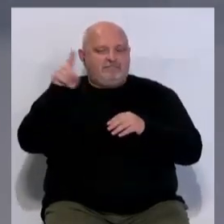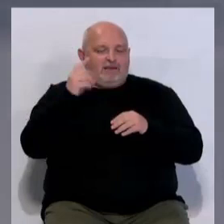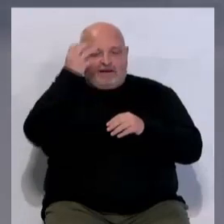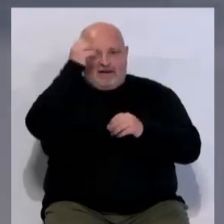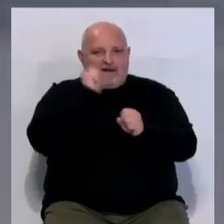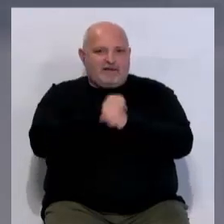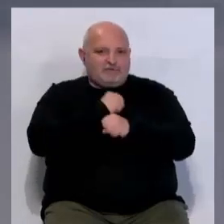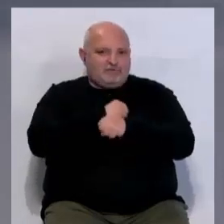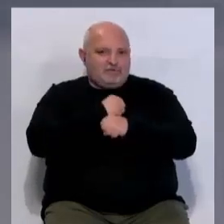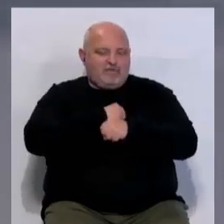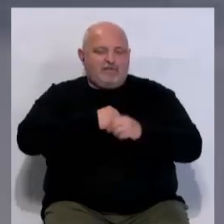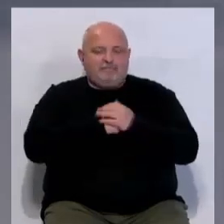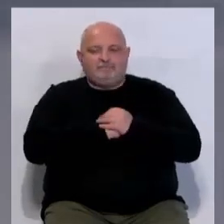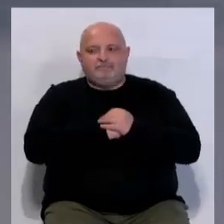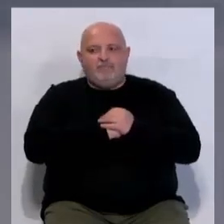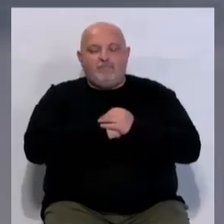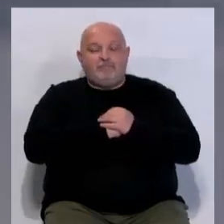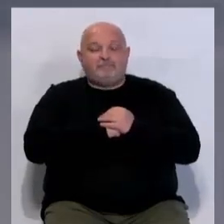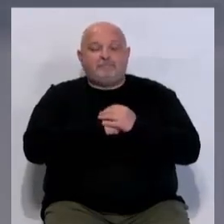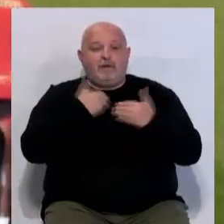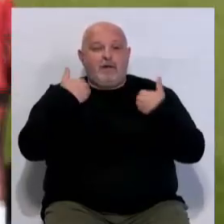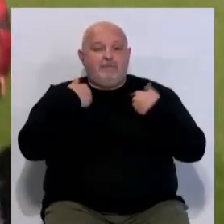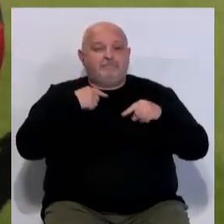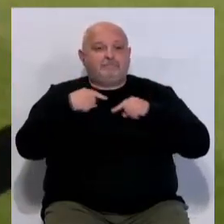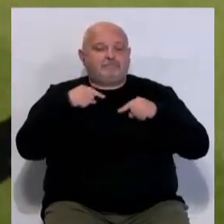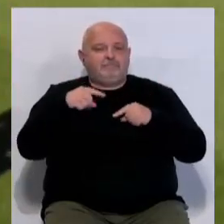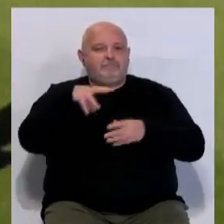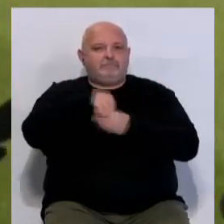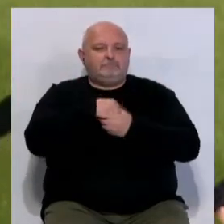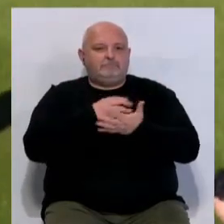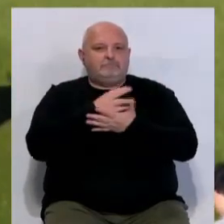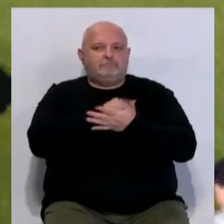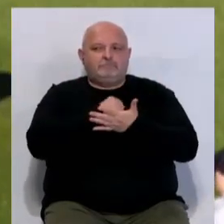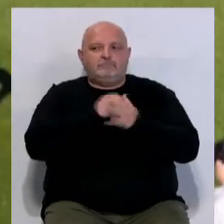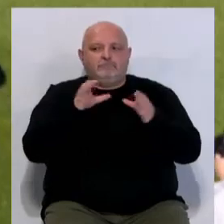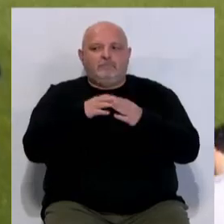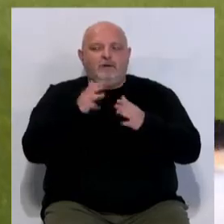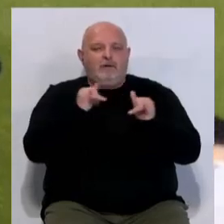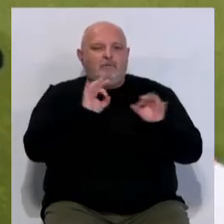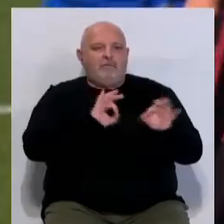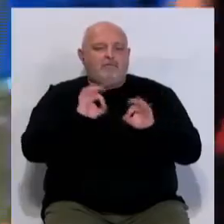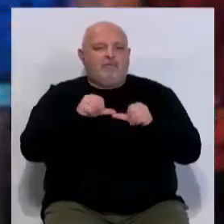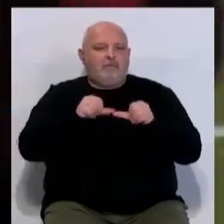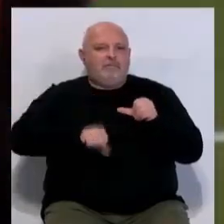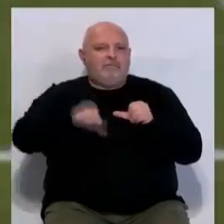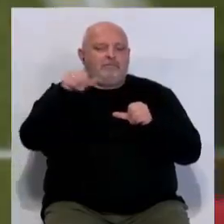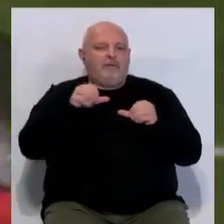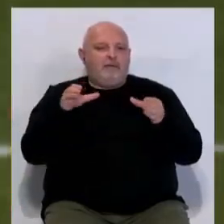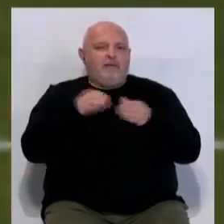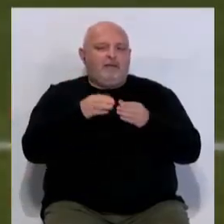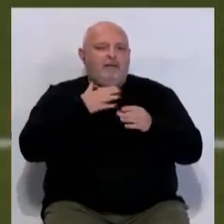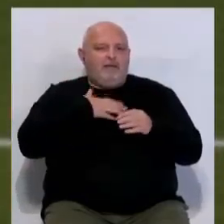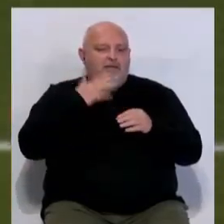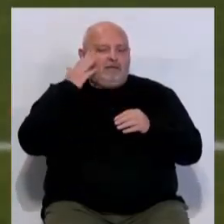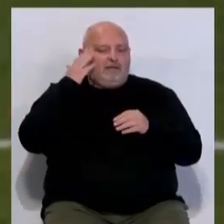ante la Real Sociedad. Maricio Peregrino cuenta con todos sus efectivos disponibles para medirse al cuadro